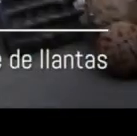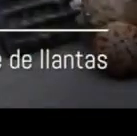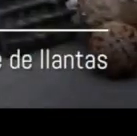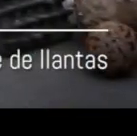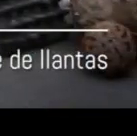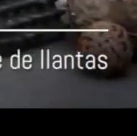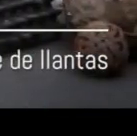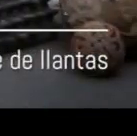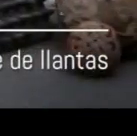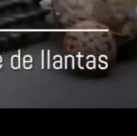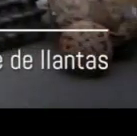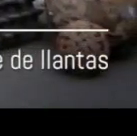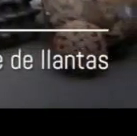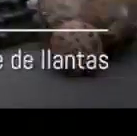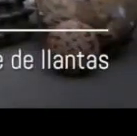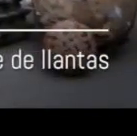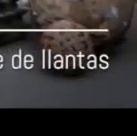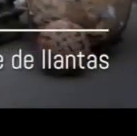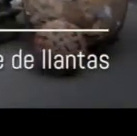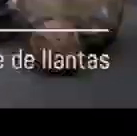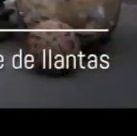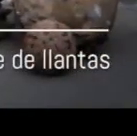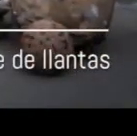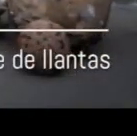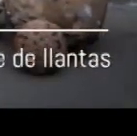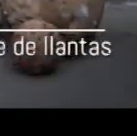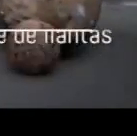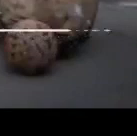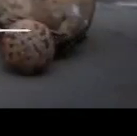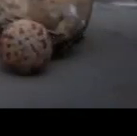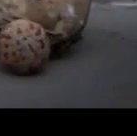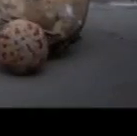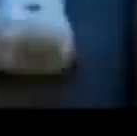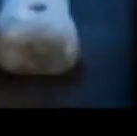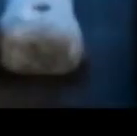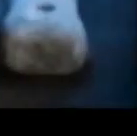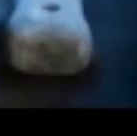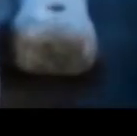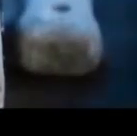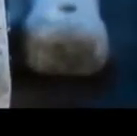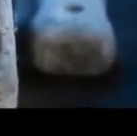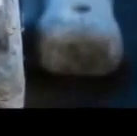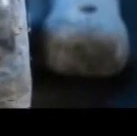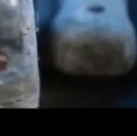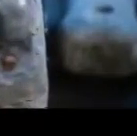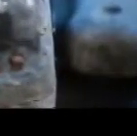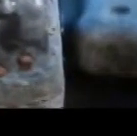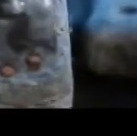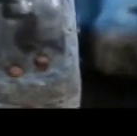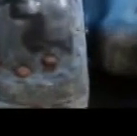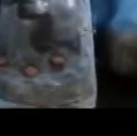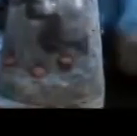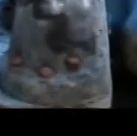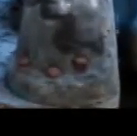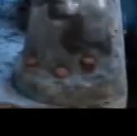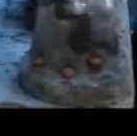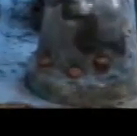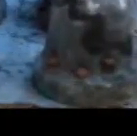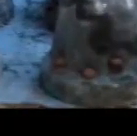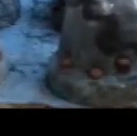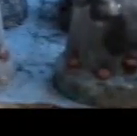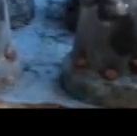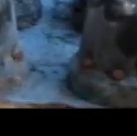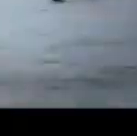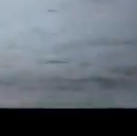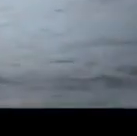los colegios O dotar De raquetas De material Y también Adecuar Cierto En las